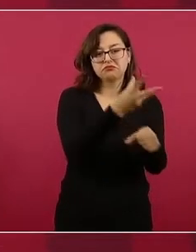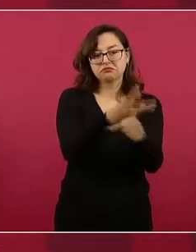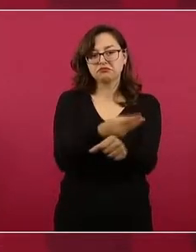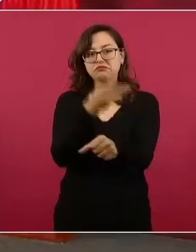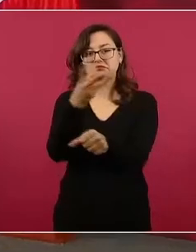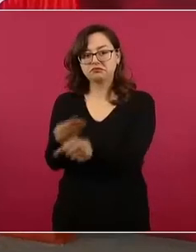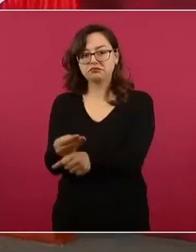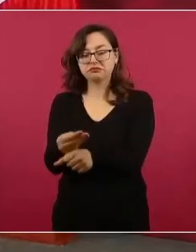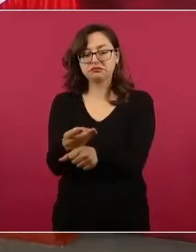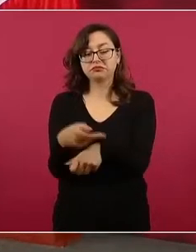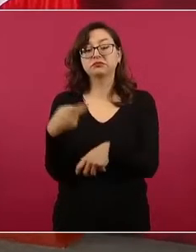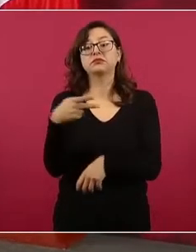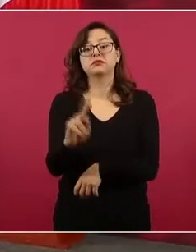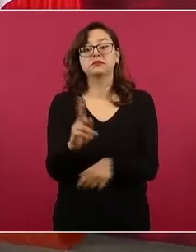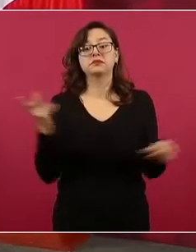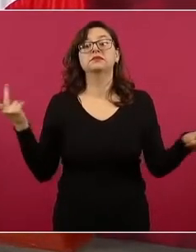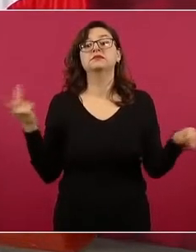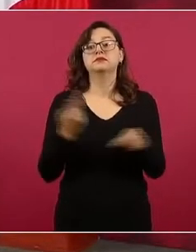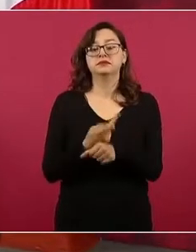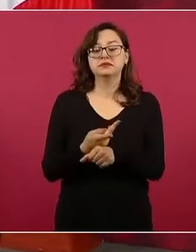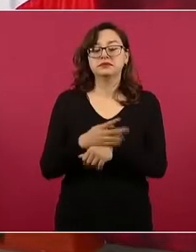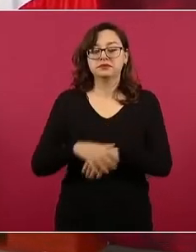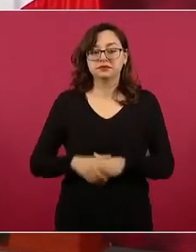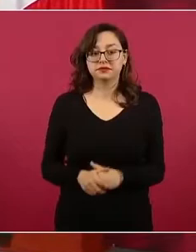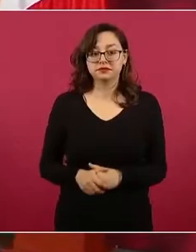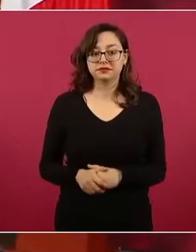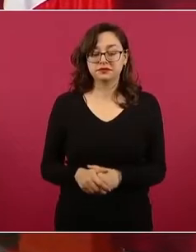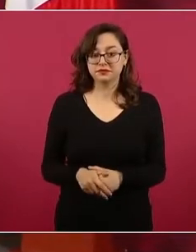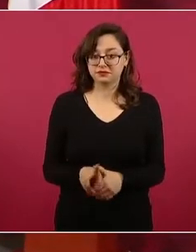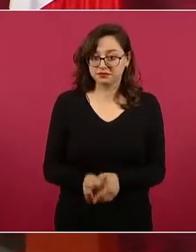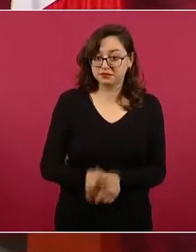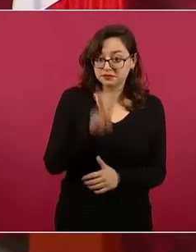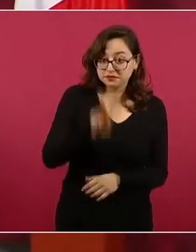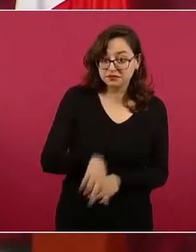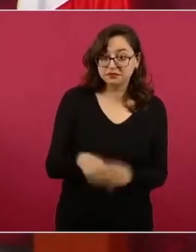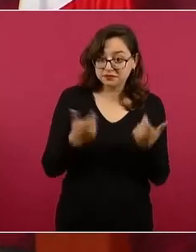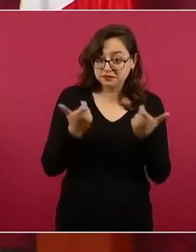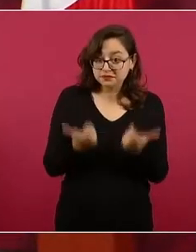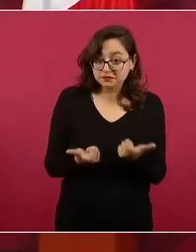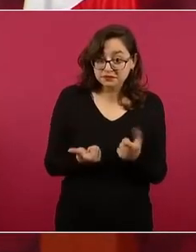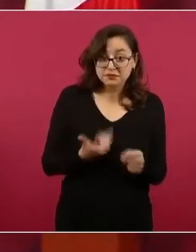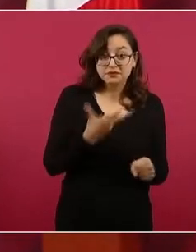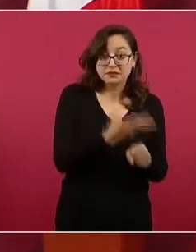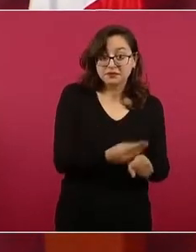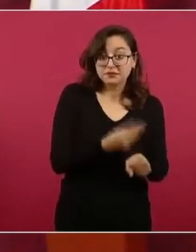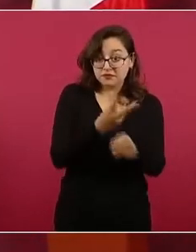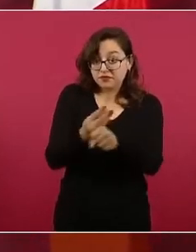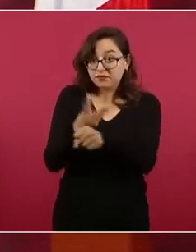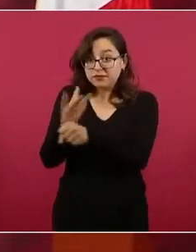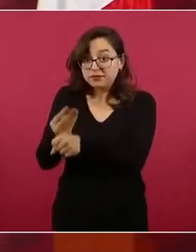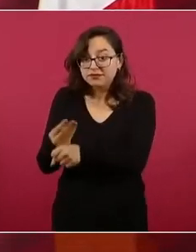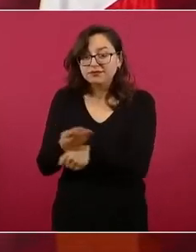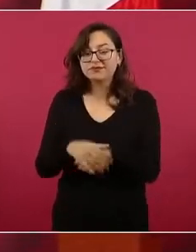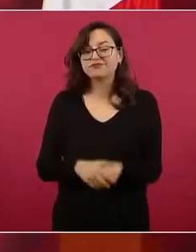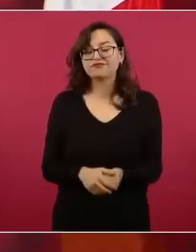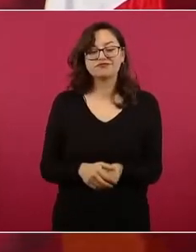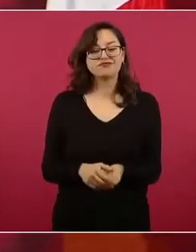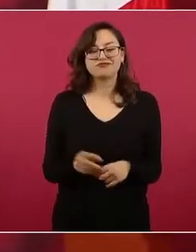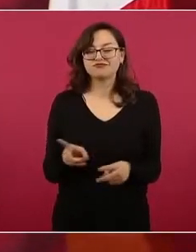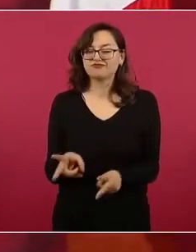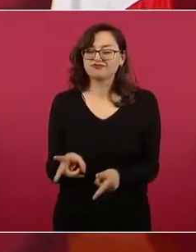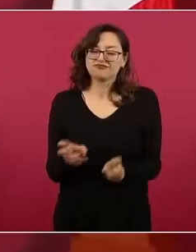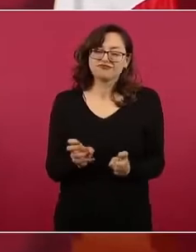Fue tanta la robadera que al final, a pesar